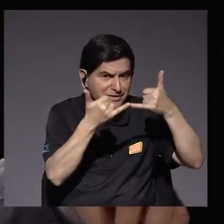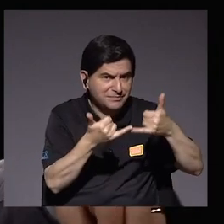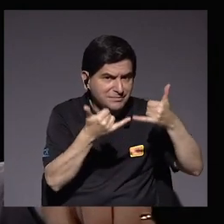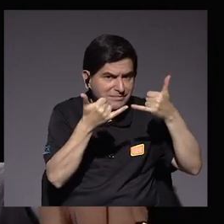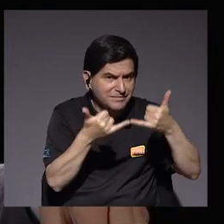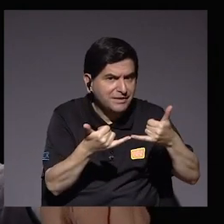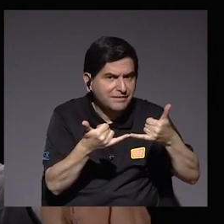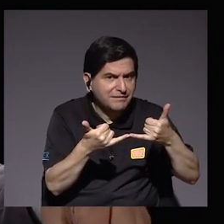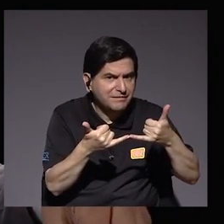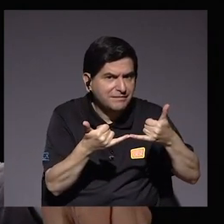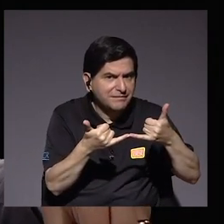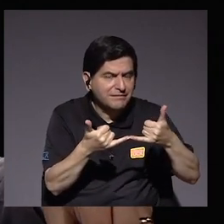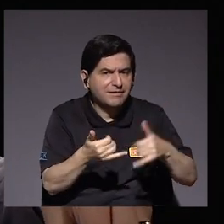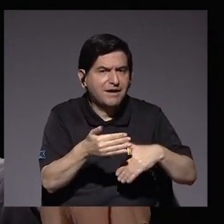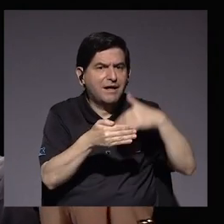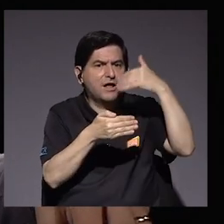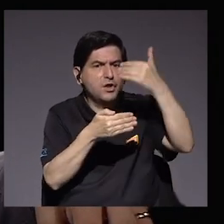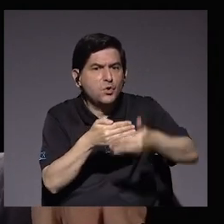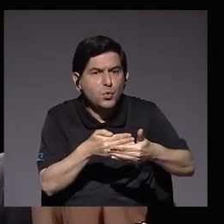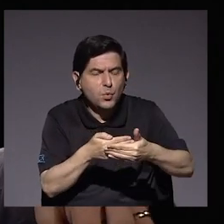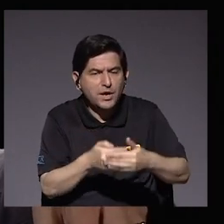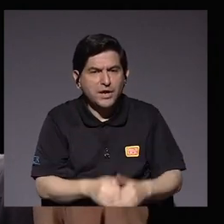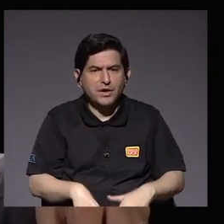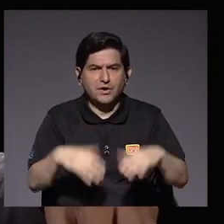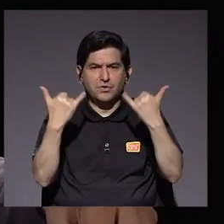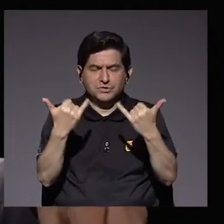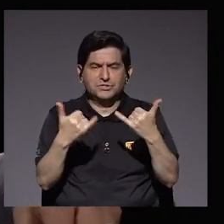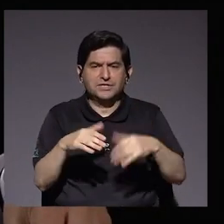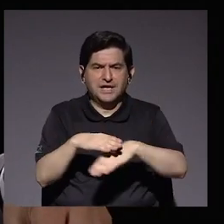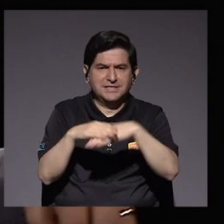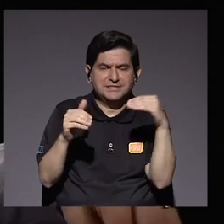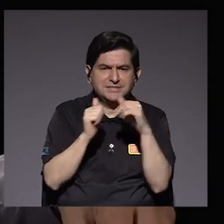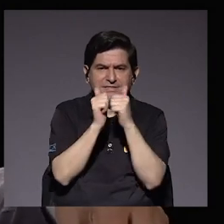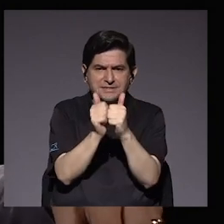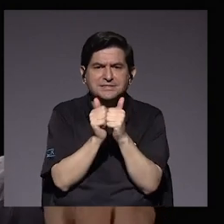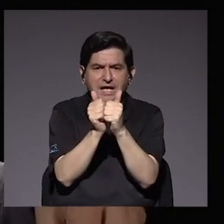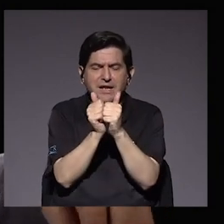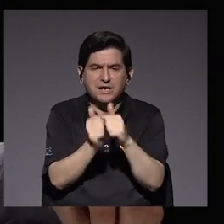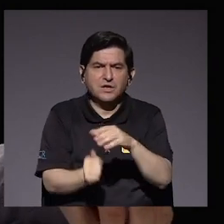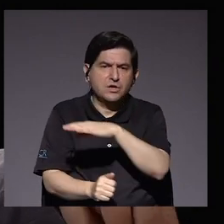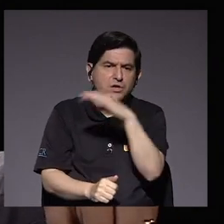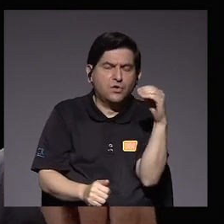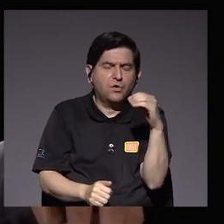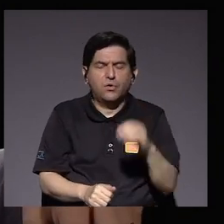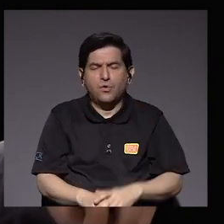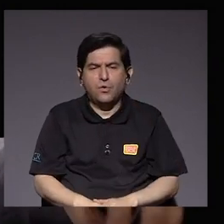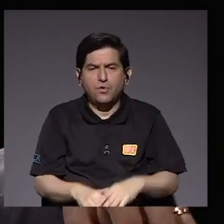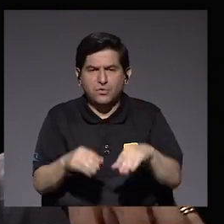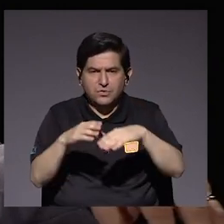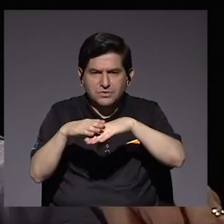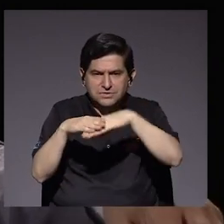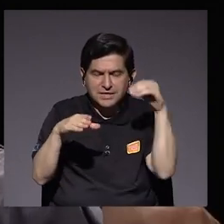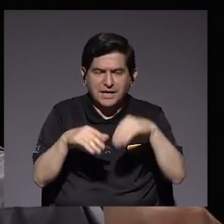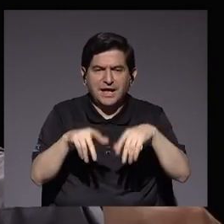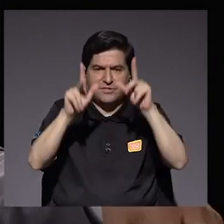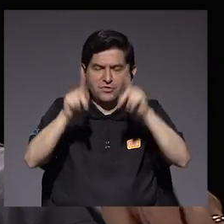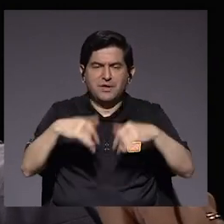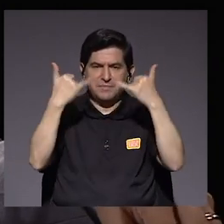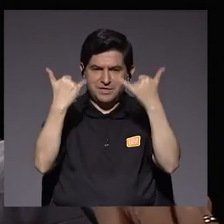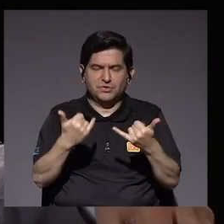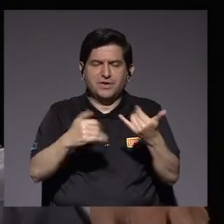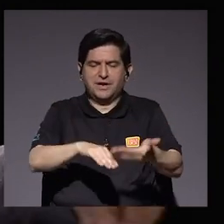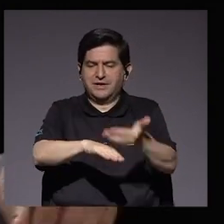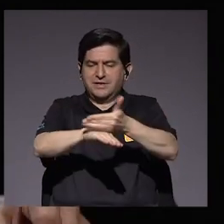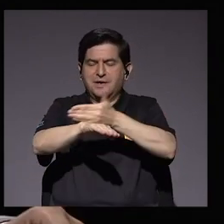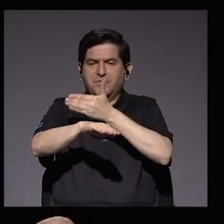después de haber sido sacado del caballo o después de haber sido sacado de un paciente